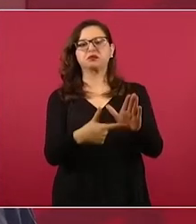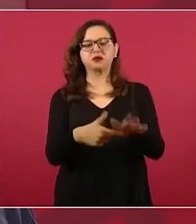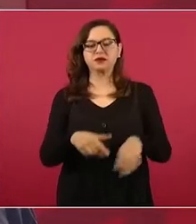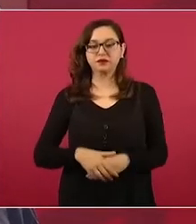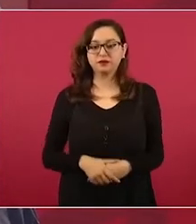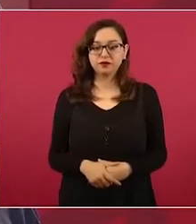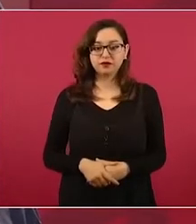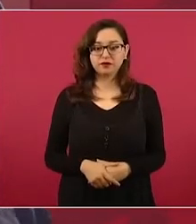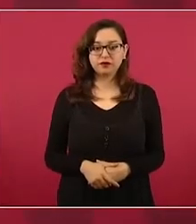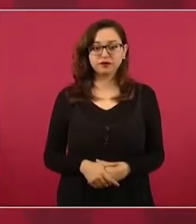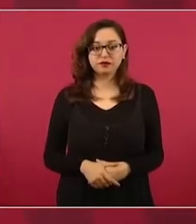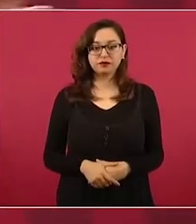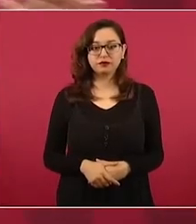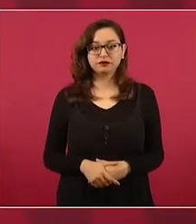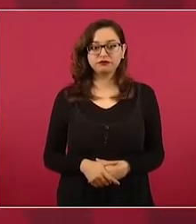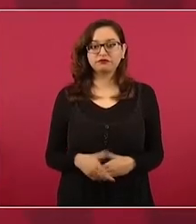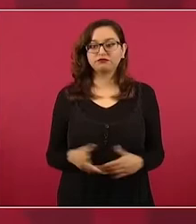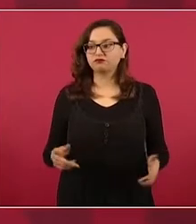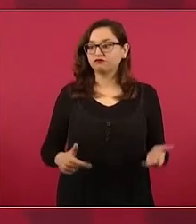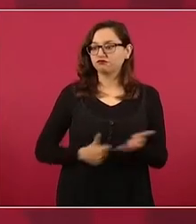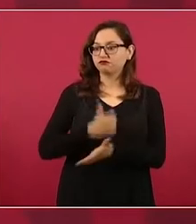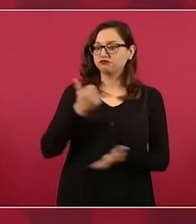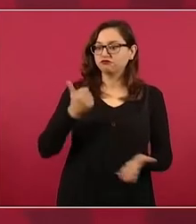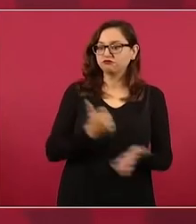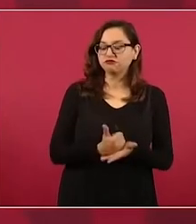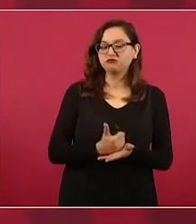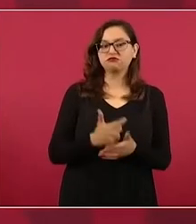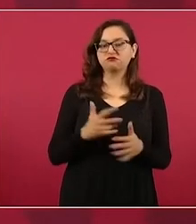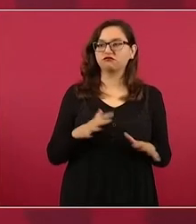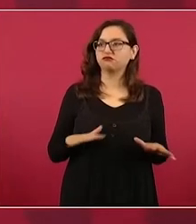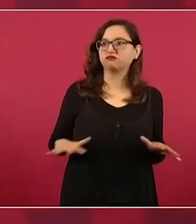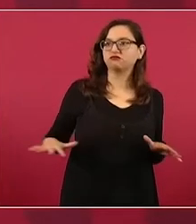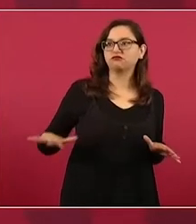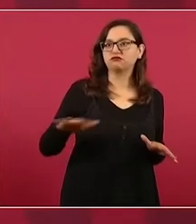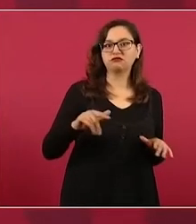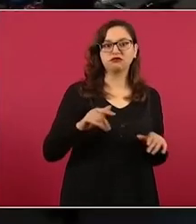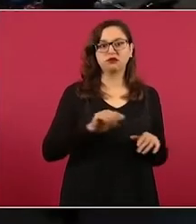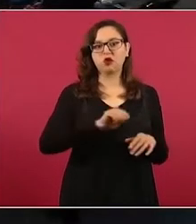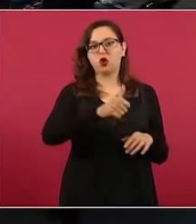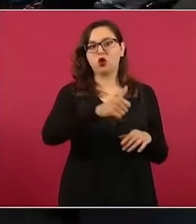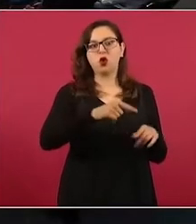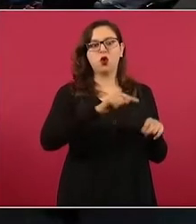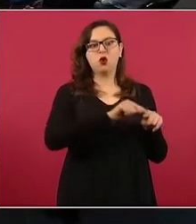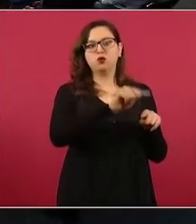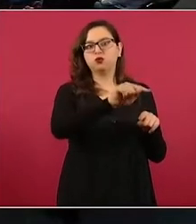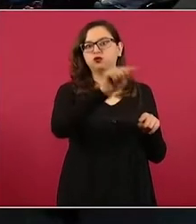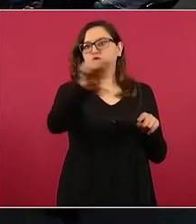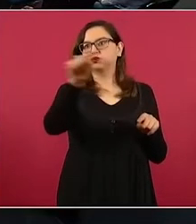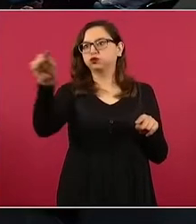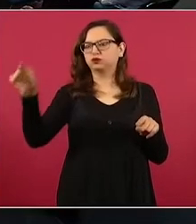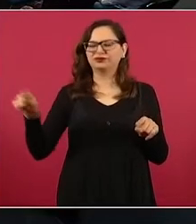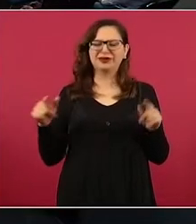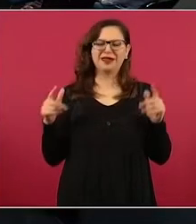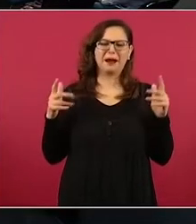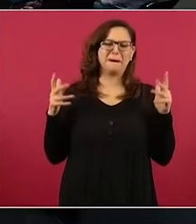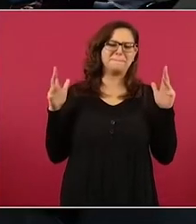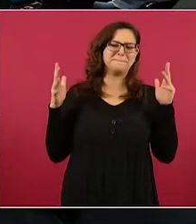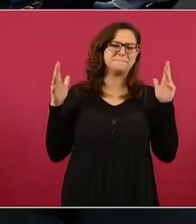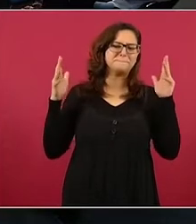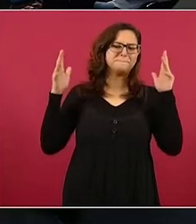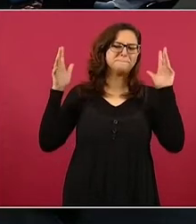y en las ciudades y aplausos